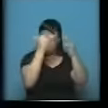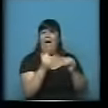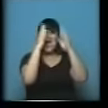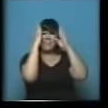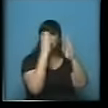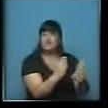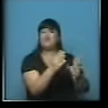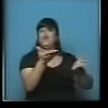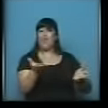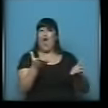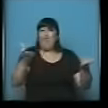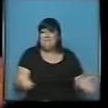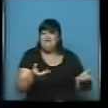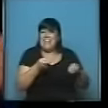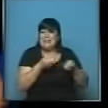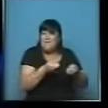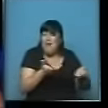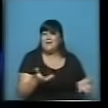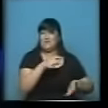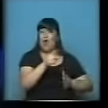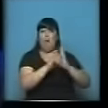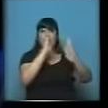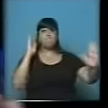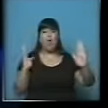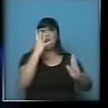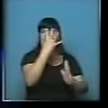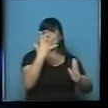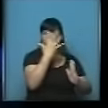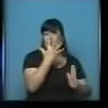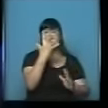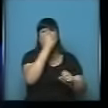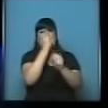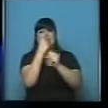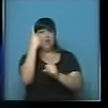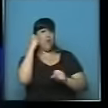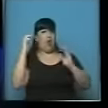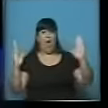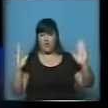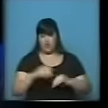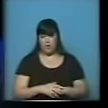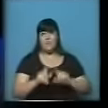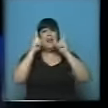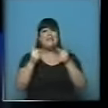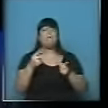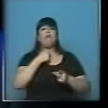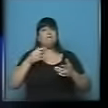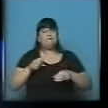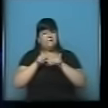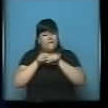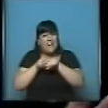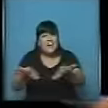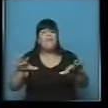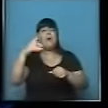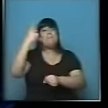atención, estimulación, en ese periodo que marca. Como también estoy proponiendo llevar el plan Red Primeros